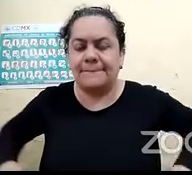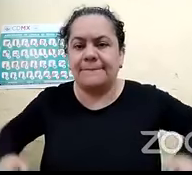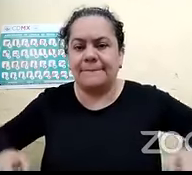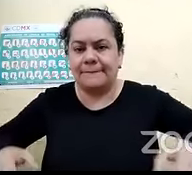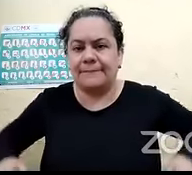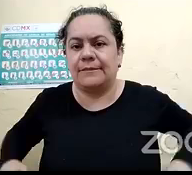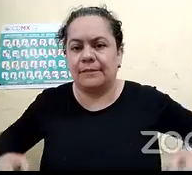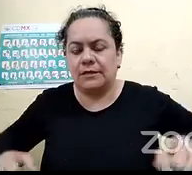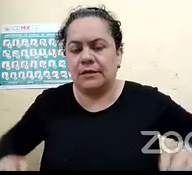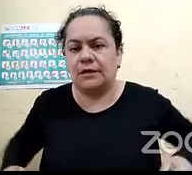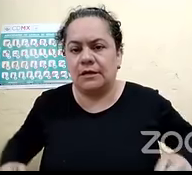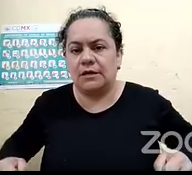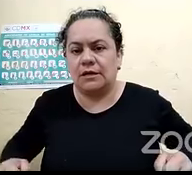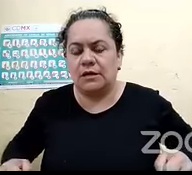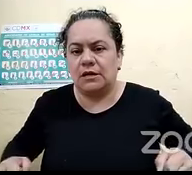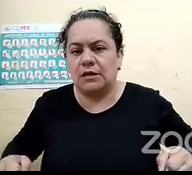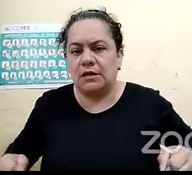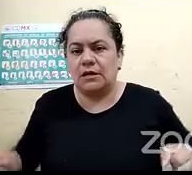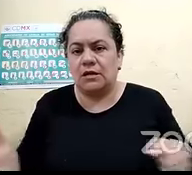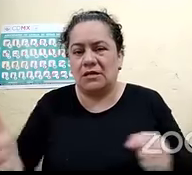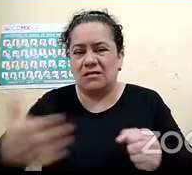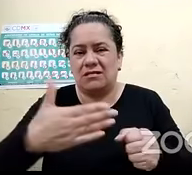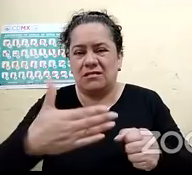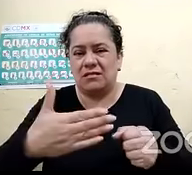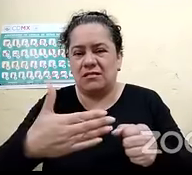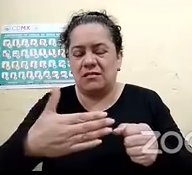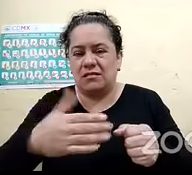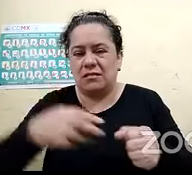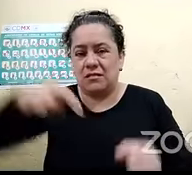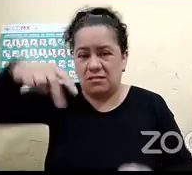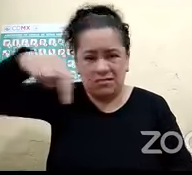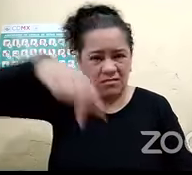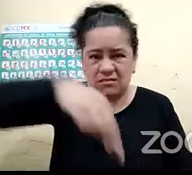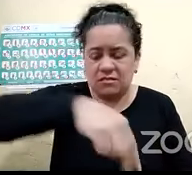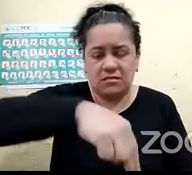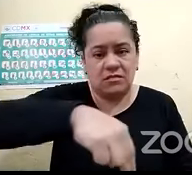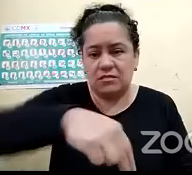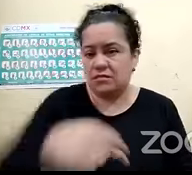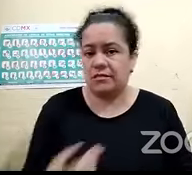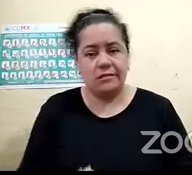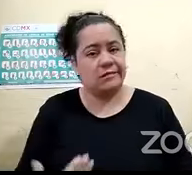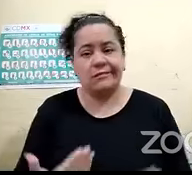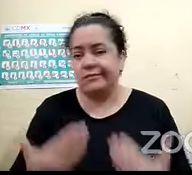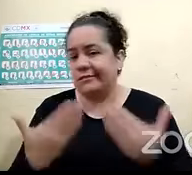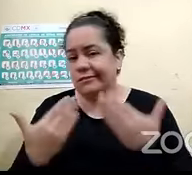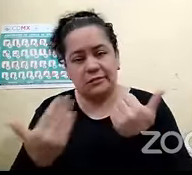entrada está la rampita y adentro los escaloncitos que hay también a ver cómo te la juegas ahí